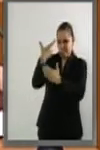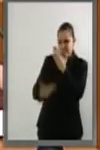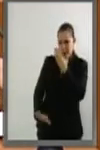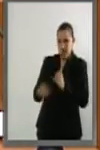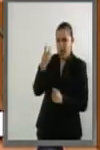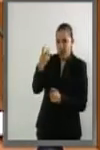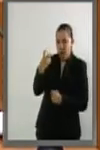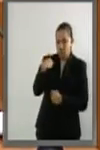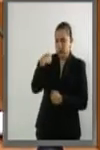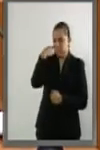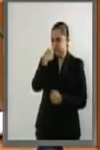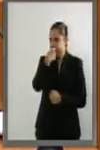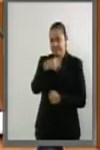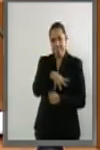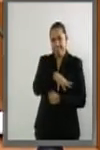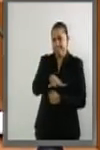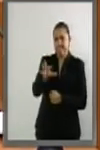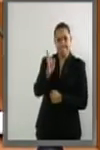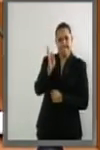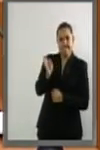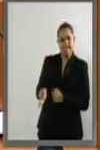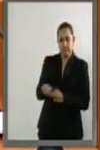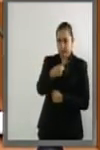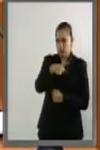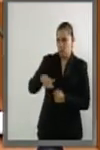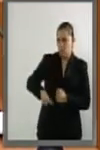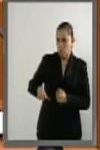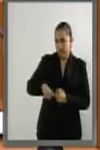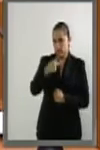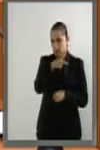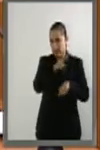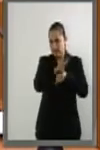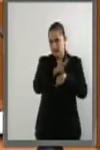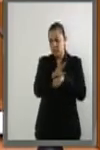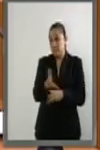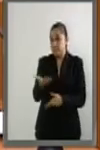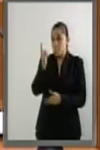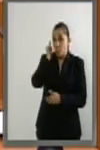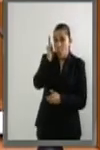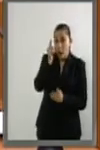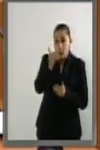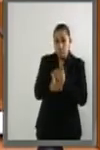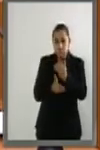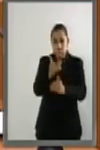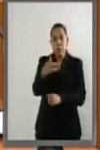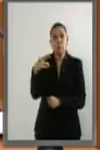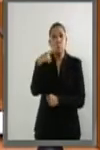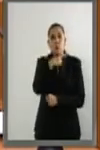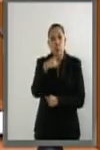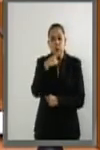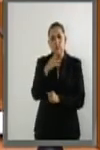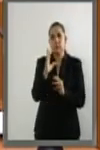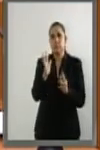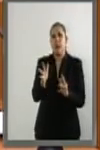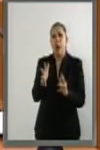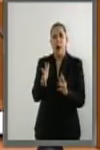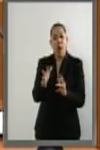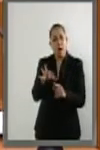contra del pueblo venezolano. Hacemos votos porque se encuentre pronto una solución duradera al conflicto